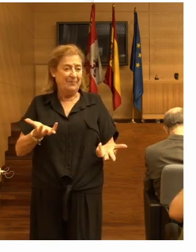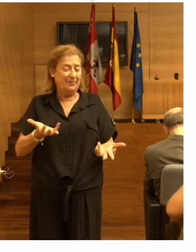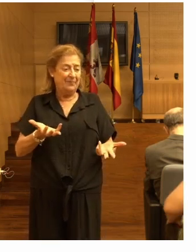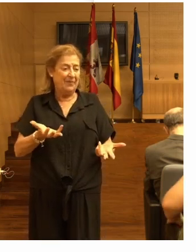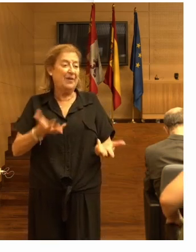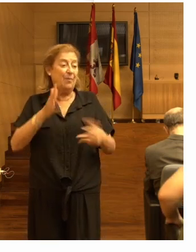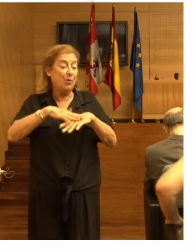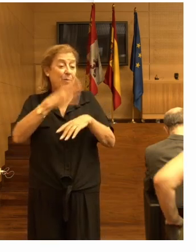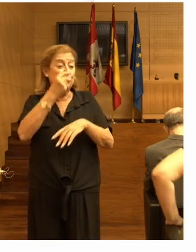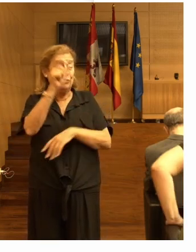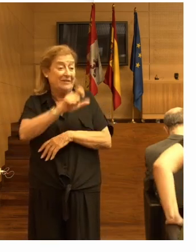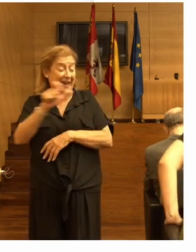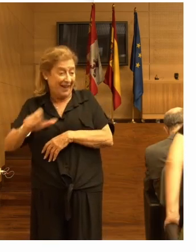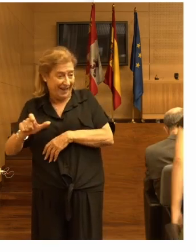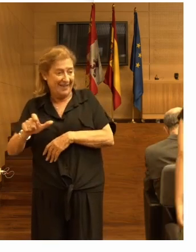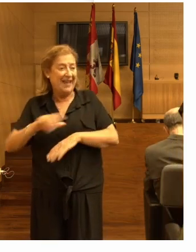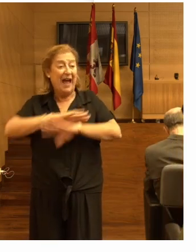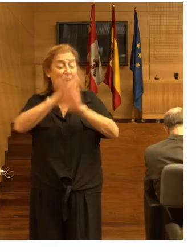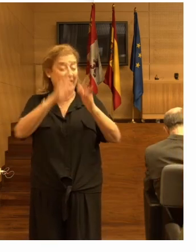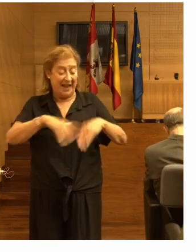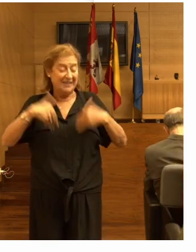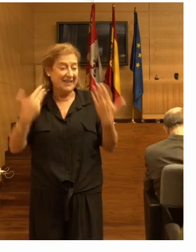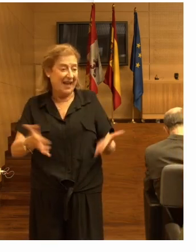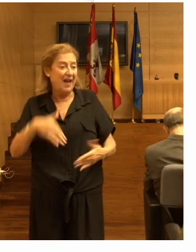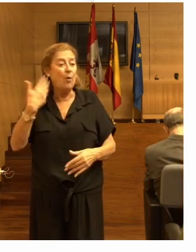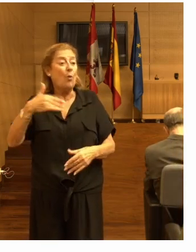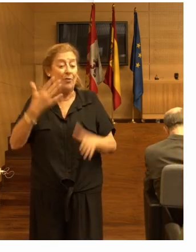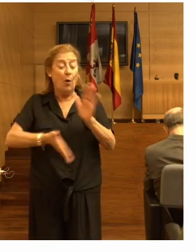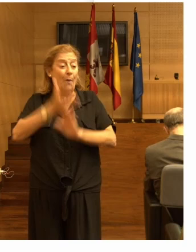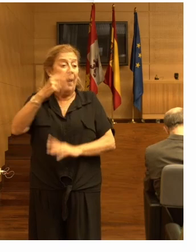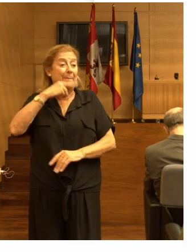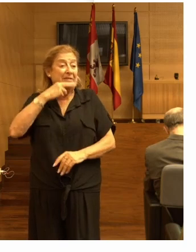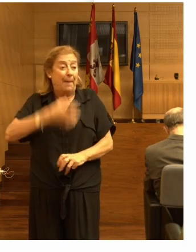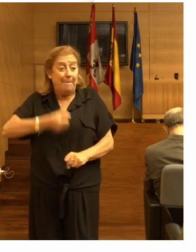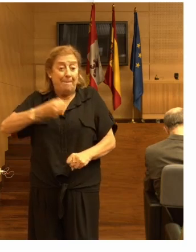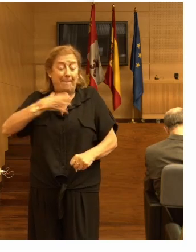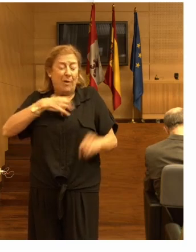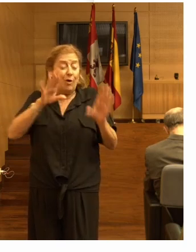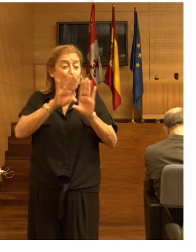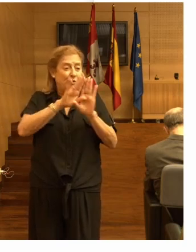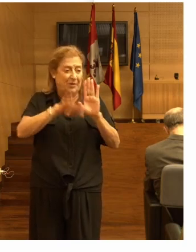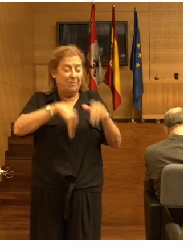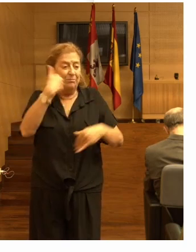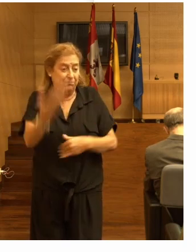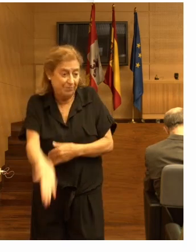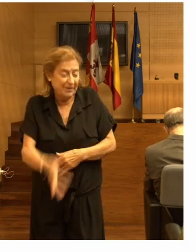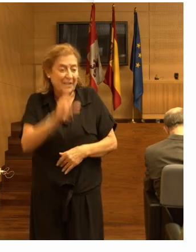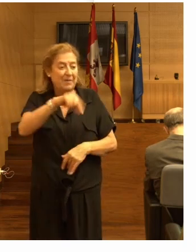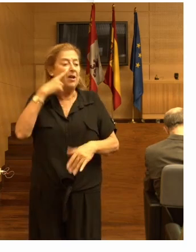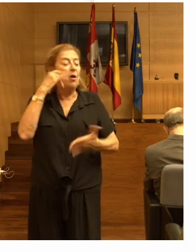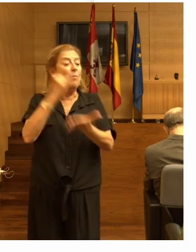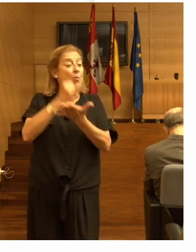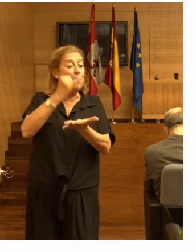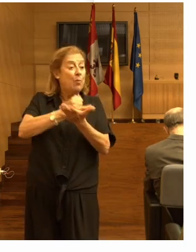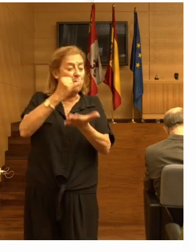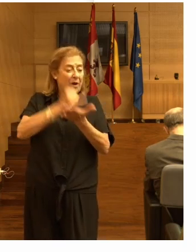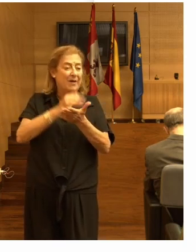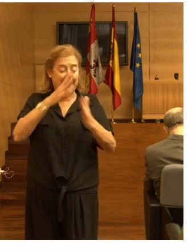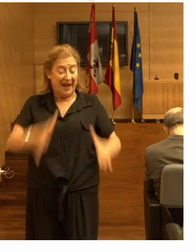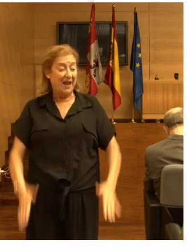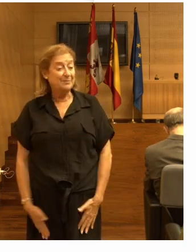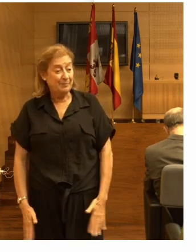porque mucha gente se acaba cayendo cuando va al baño por la noche. Se pueden hacer también pruebas de las extremidades